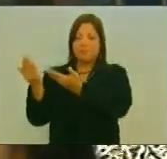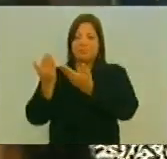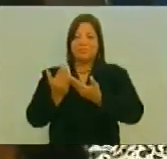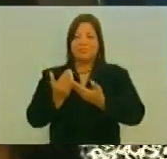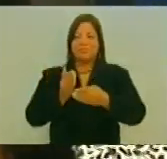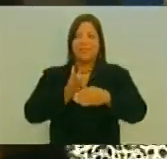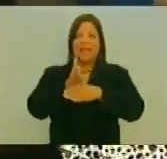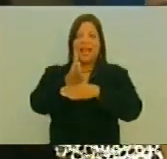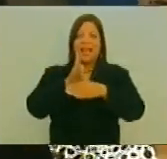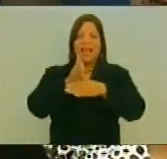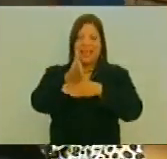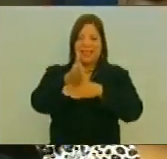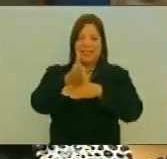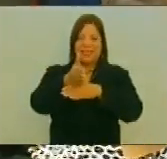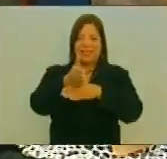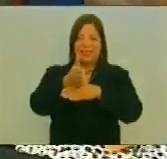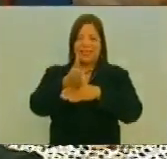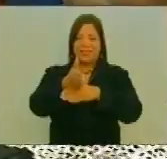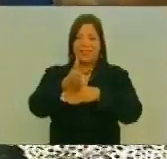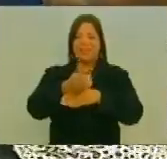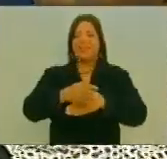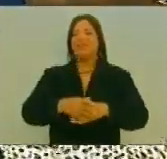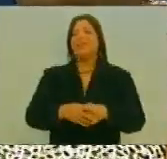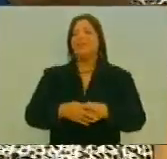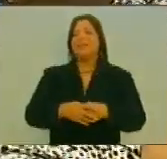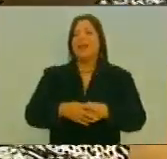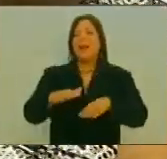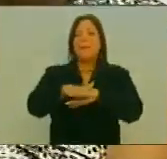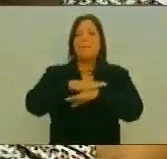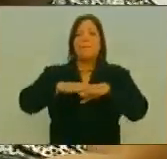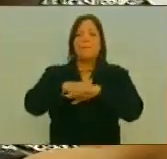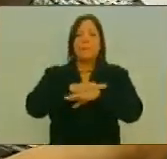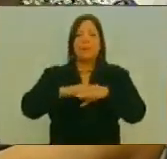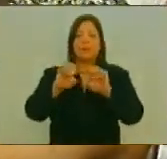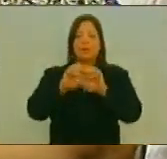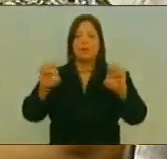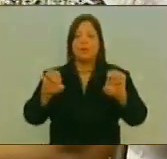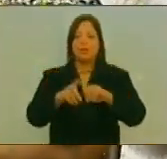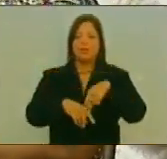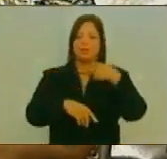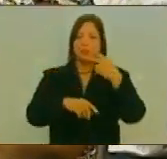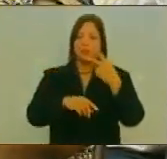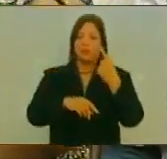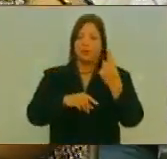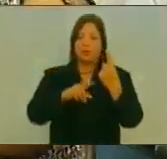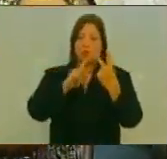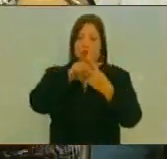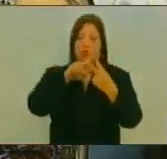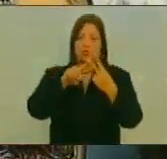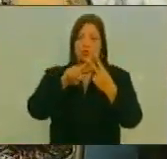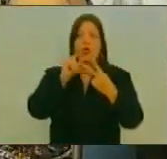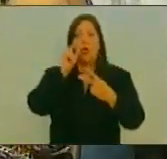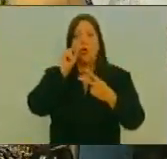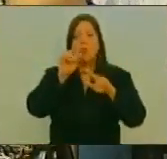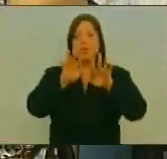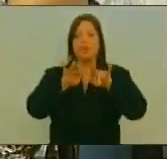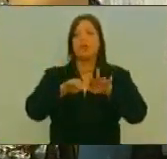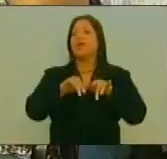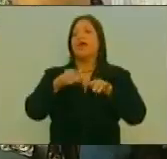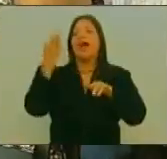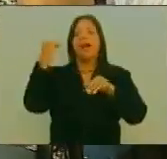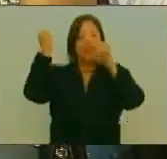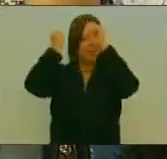Hemiciclo Protocolar De Esta Asamblea Nacional Constituyente Al Señor David Choquehuanca Es